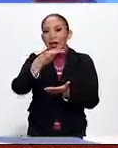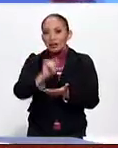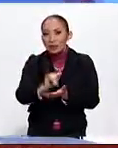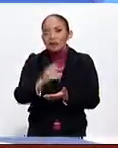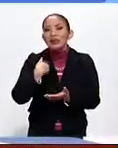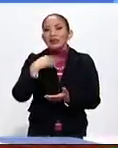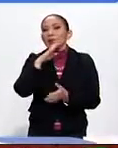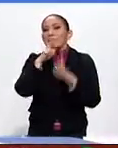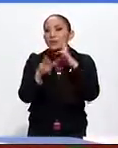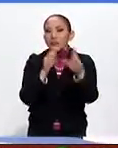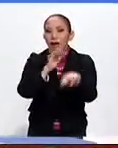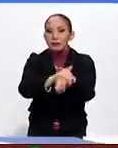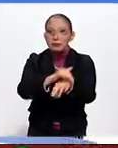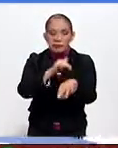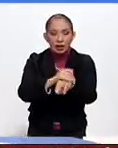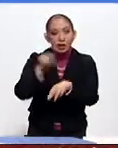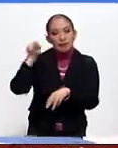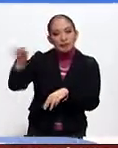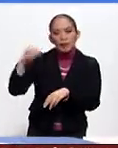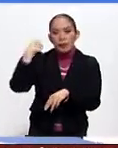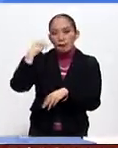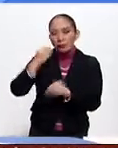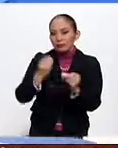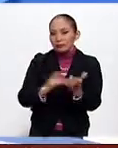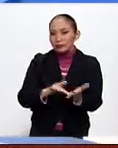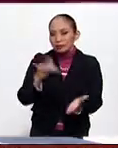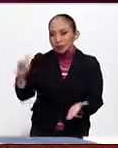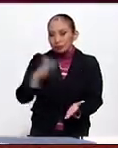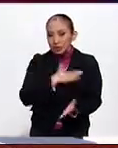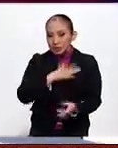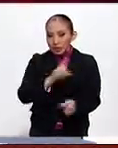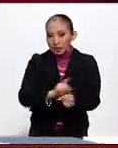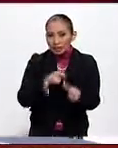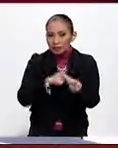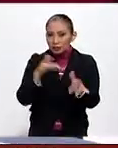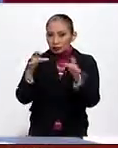reportera, colega allá en Oaxaca. Muchísimas gracias, muy buenos días. Seguimos en comunicación. Gracias.